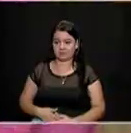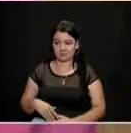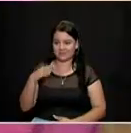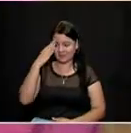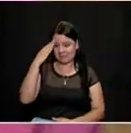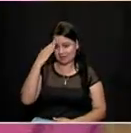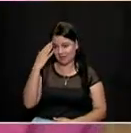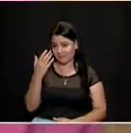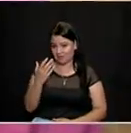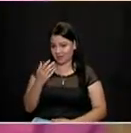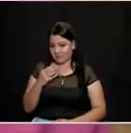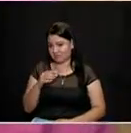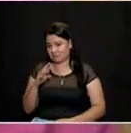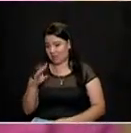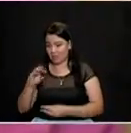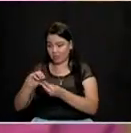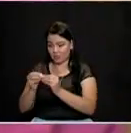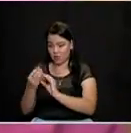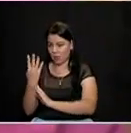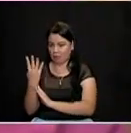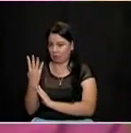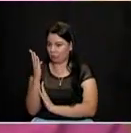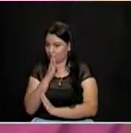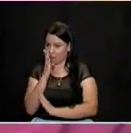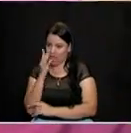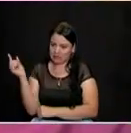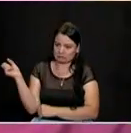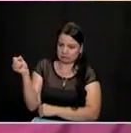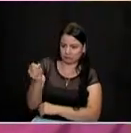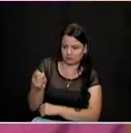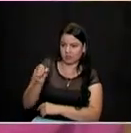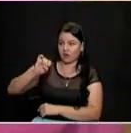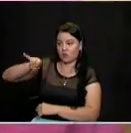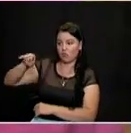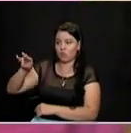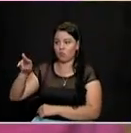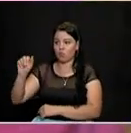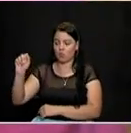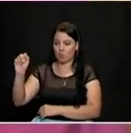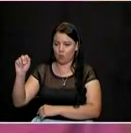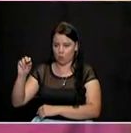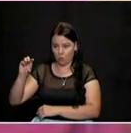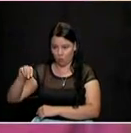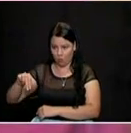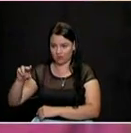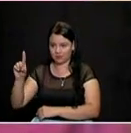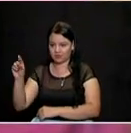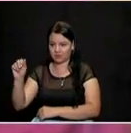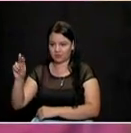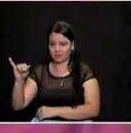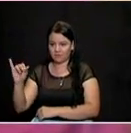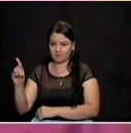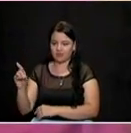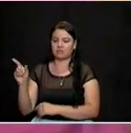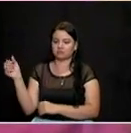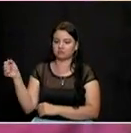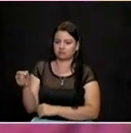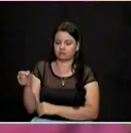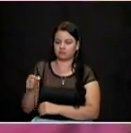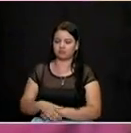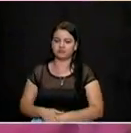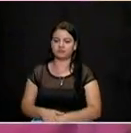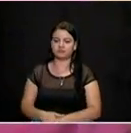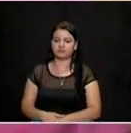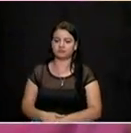que no está, que es el número del doctor Juan David Valderrama, pues no está en la balotera. El